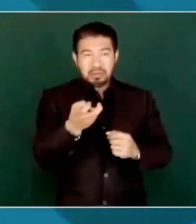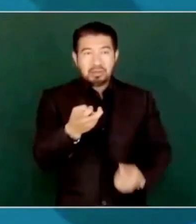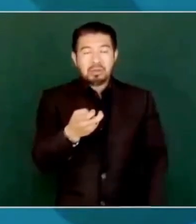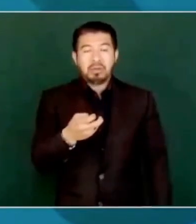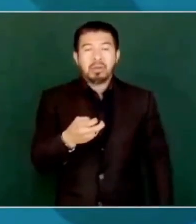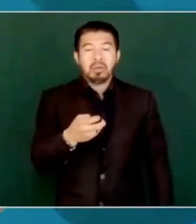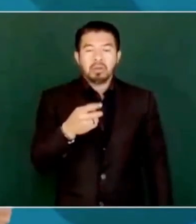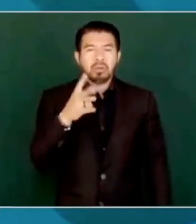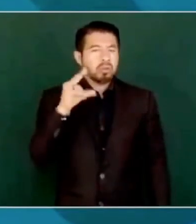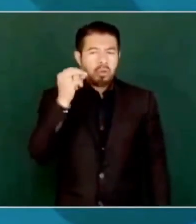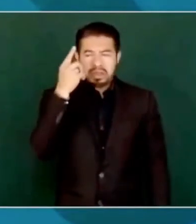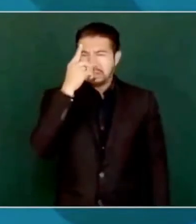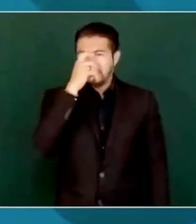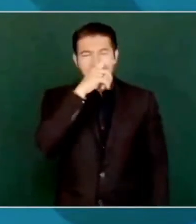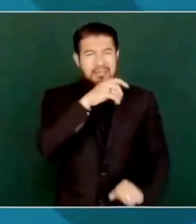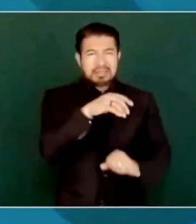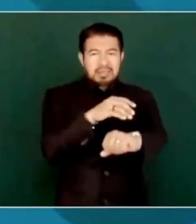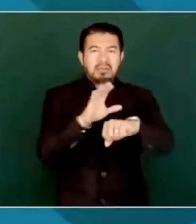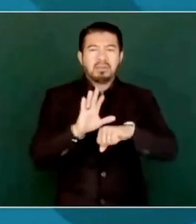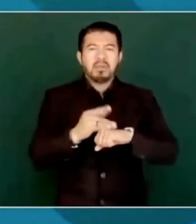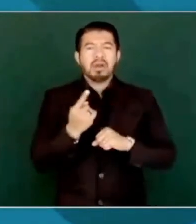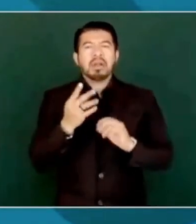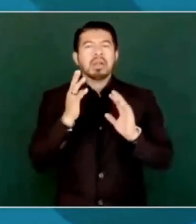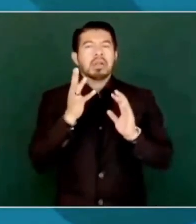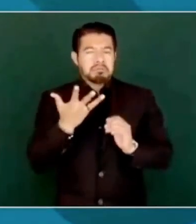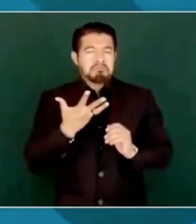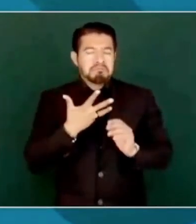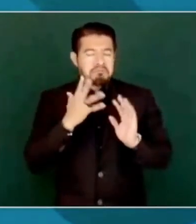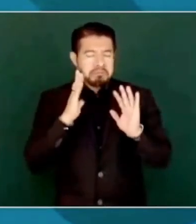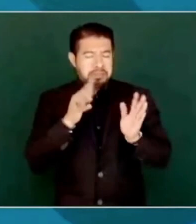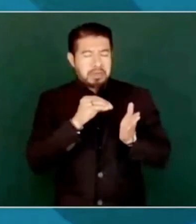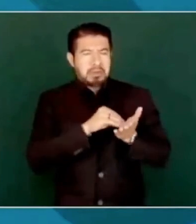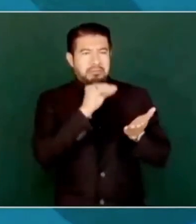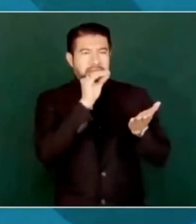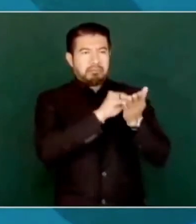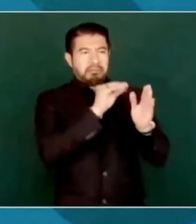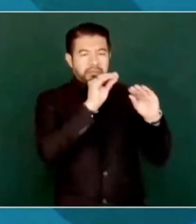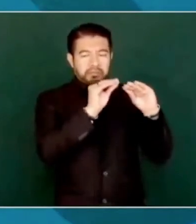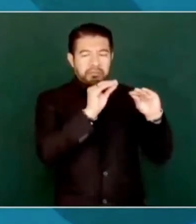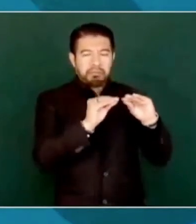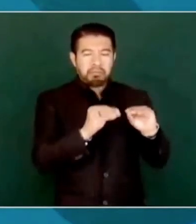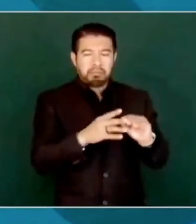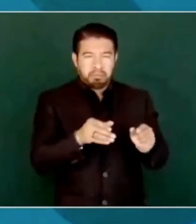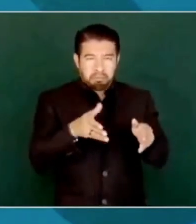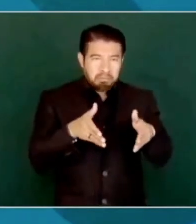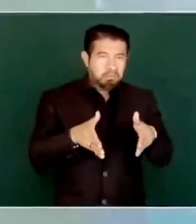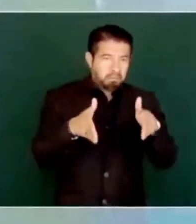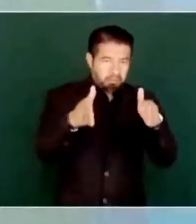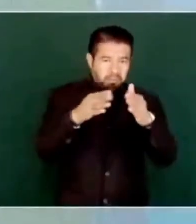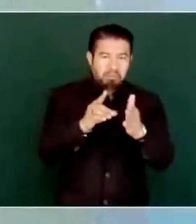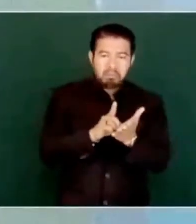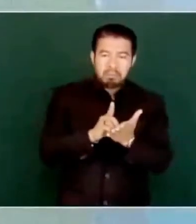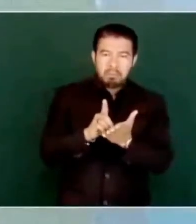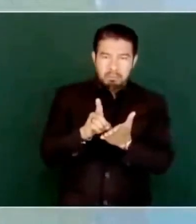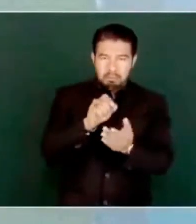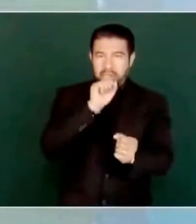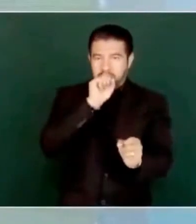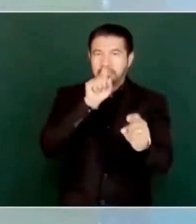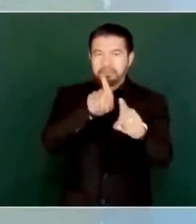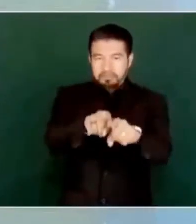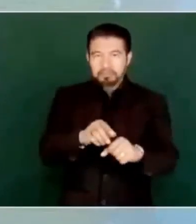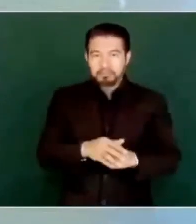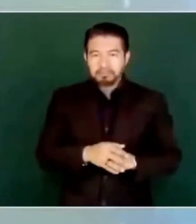hace demorar las obras, ya se tiene el derecho de vía